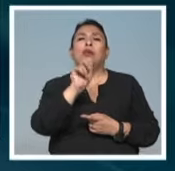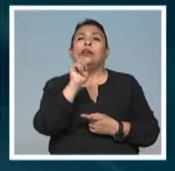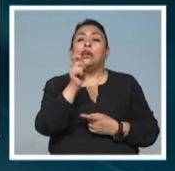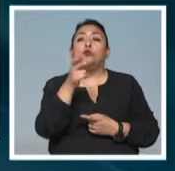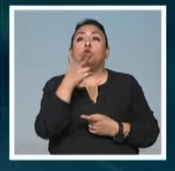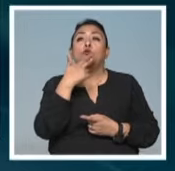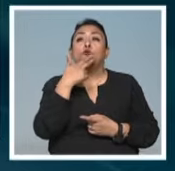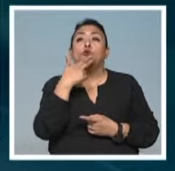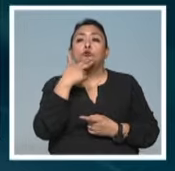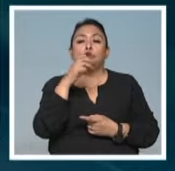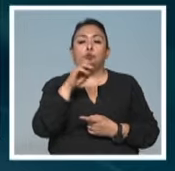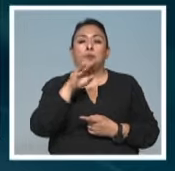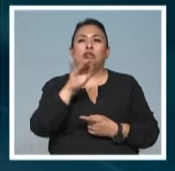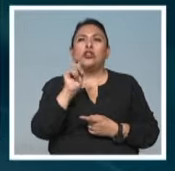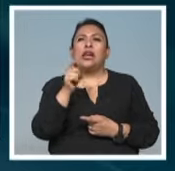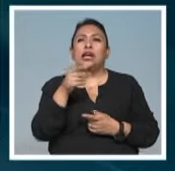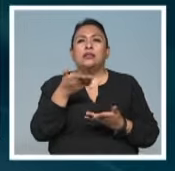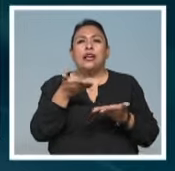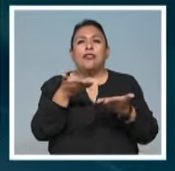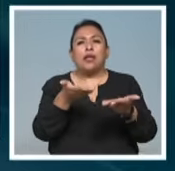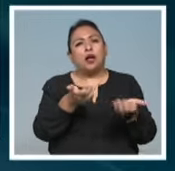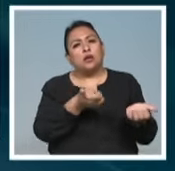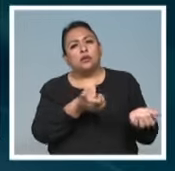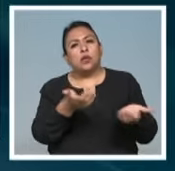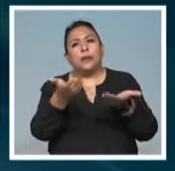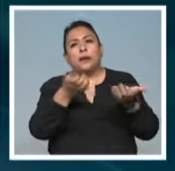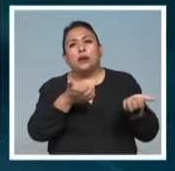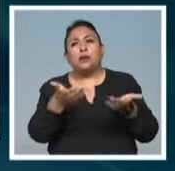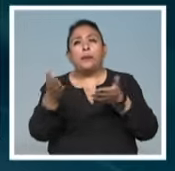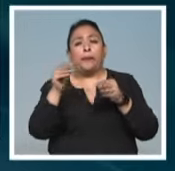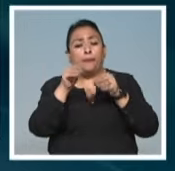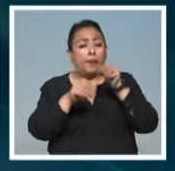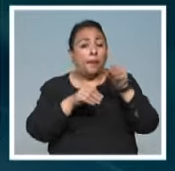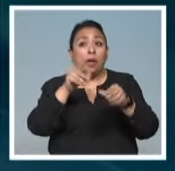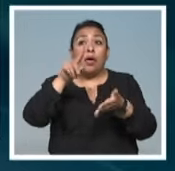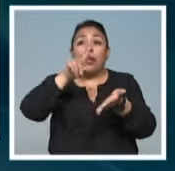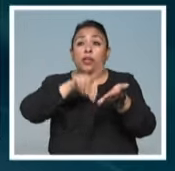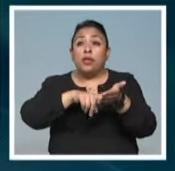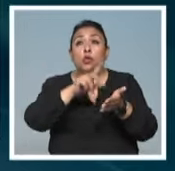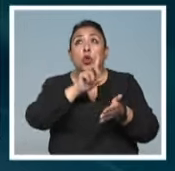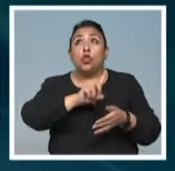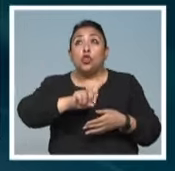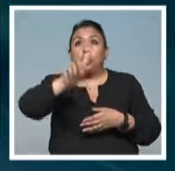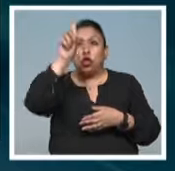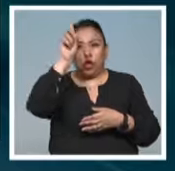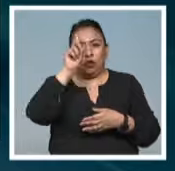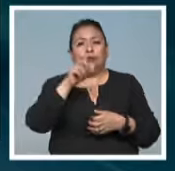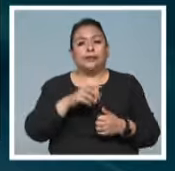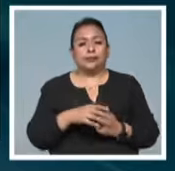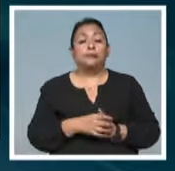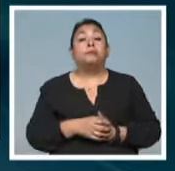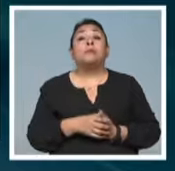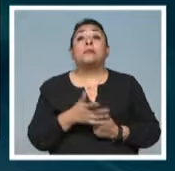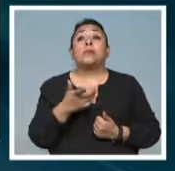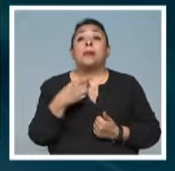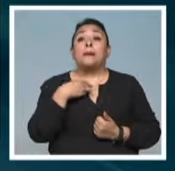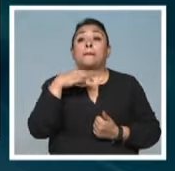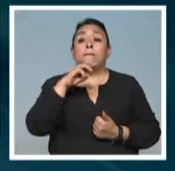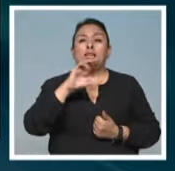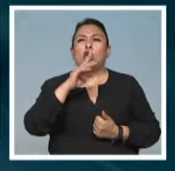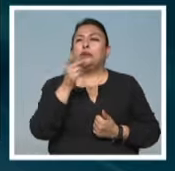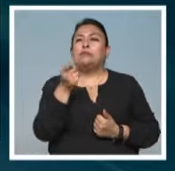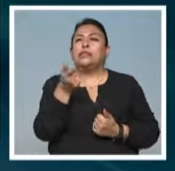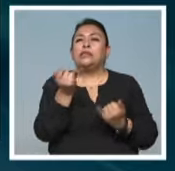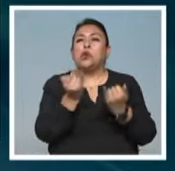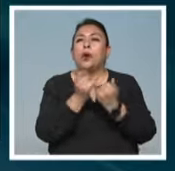uso de los Mikoshi, que son altares portátiles, los cuales se cree que albergan a las deidades sintoístas. Los Mikoshi son